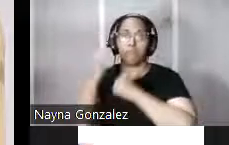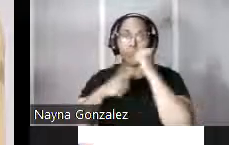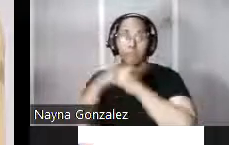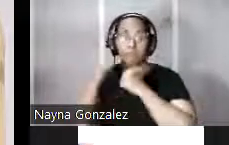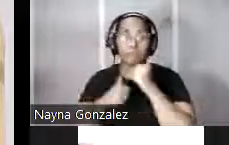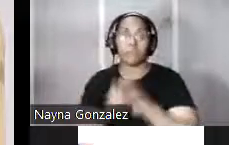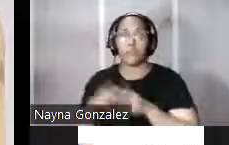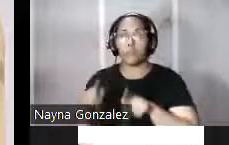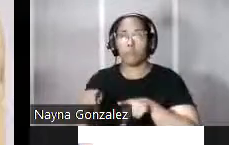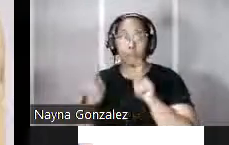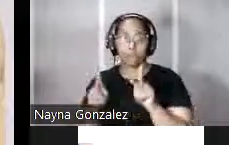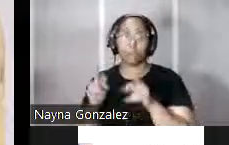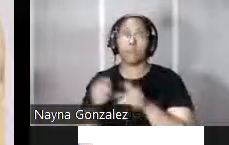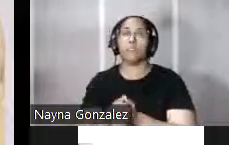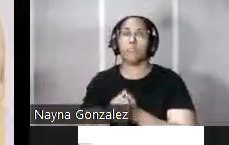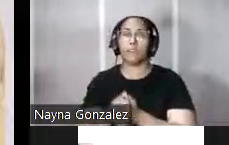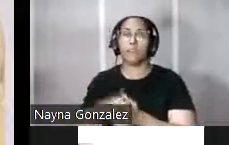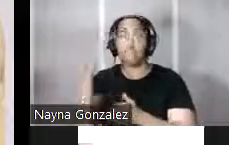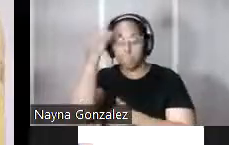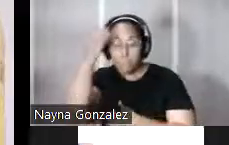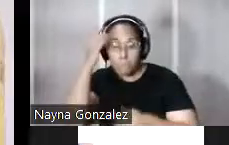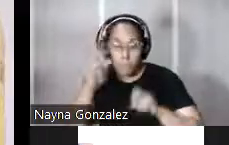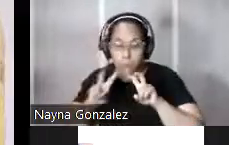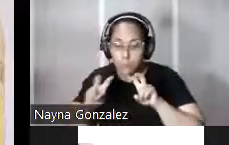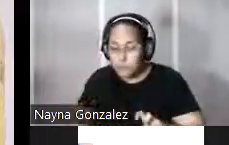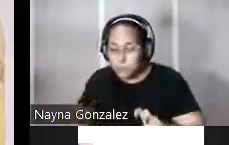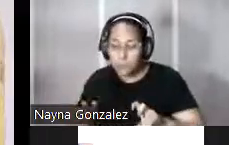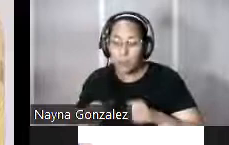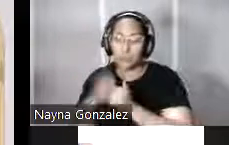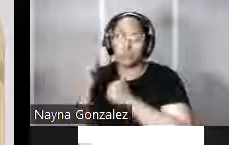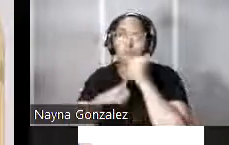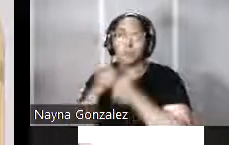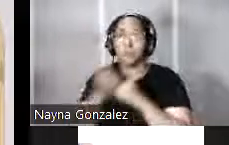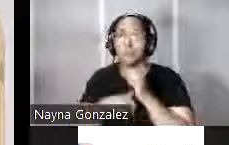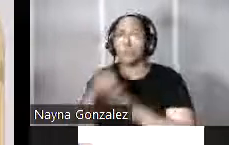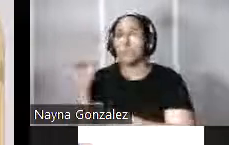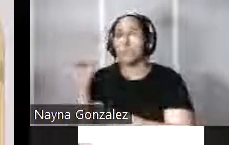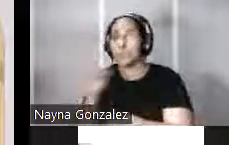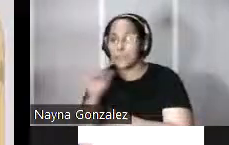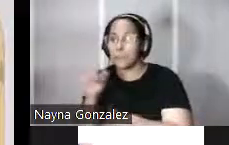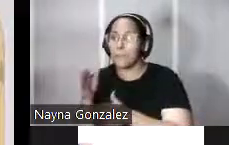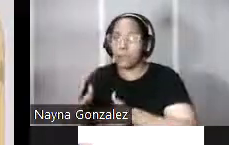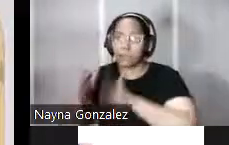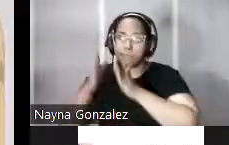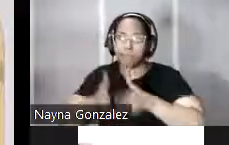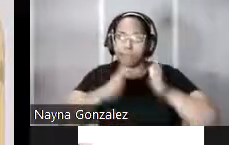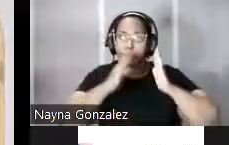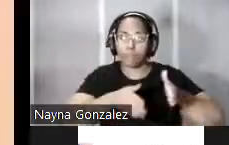solamente permite conocer y analizar la planta de esta construcción sino también un alzado de la misma